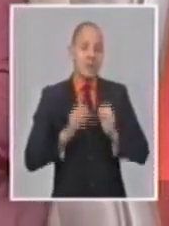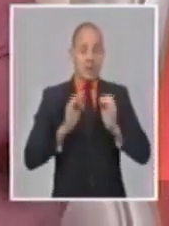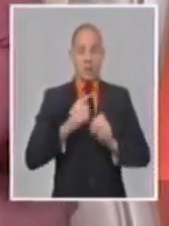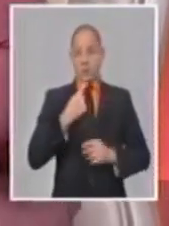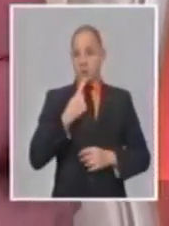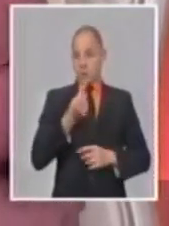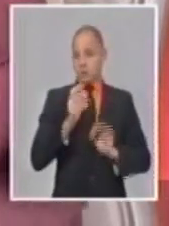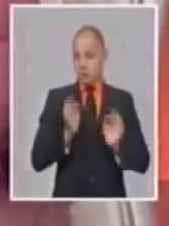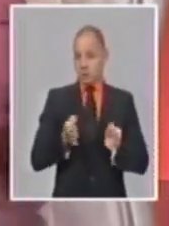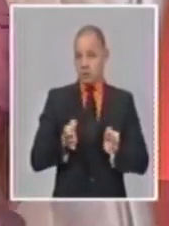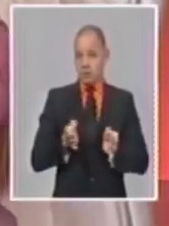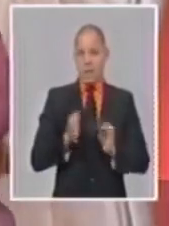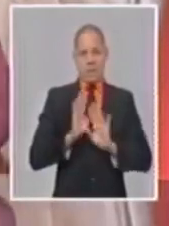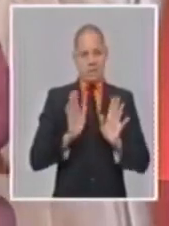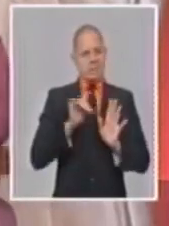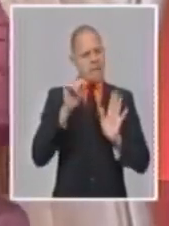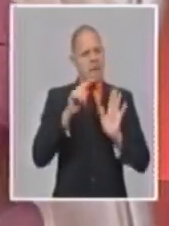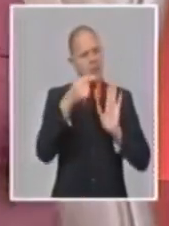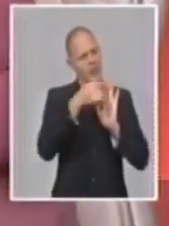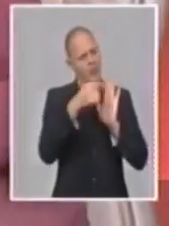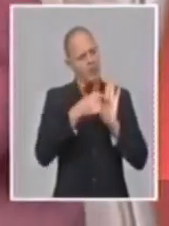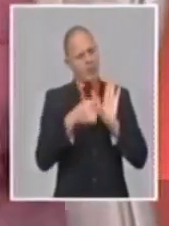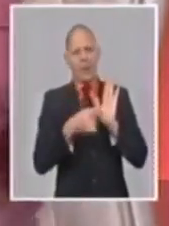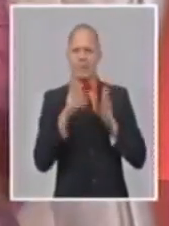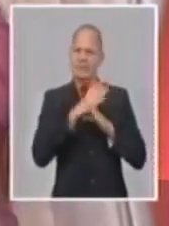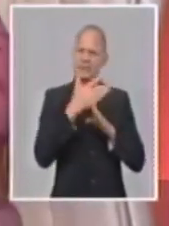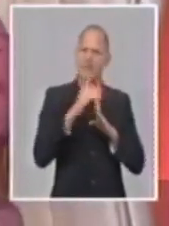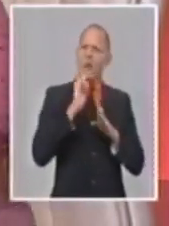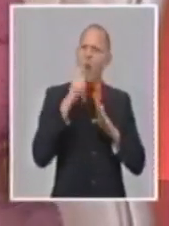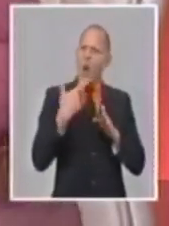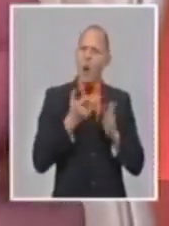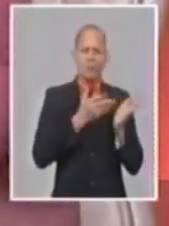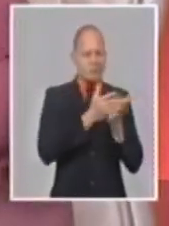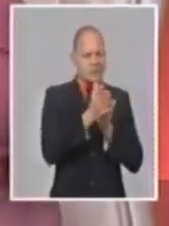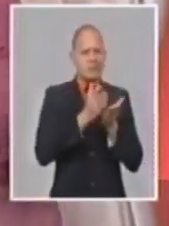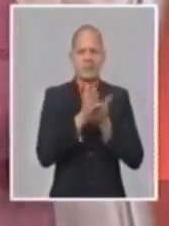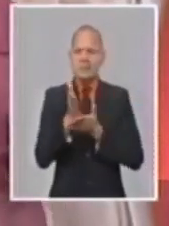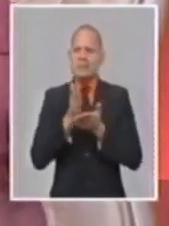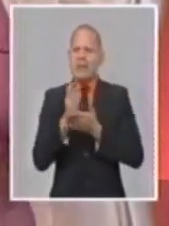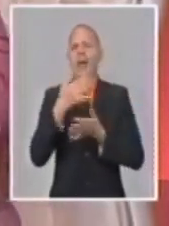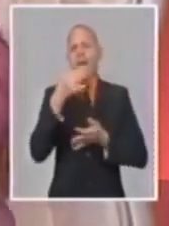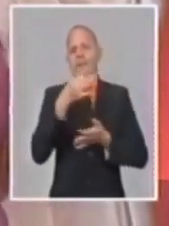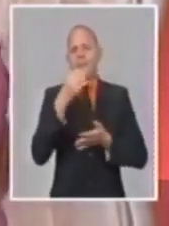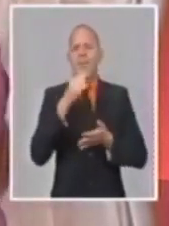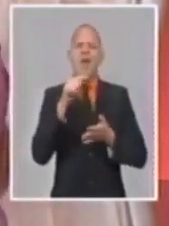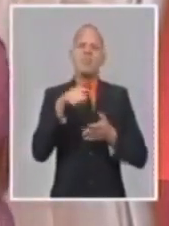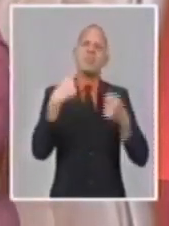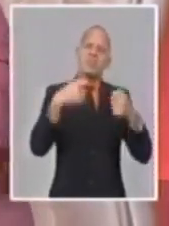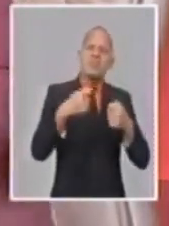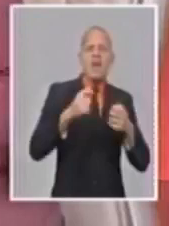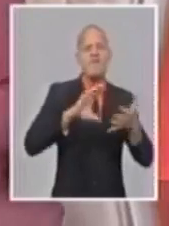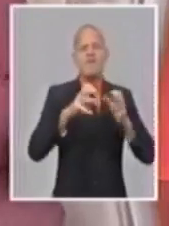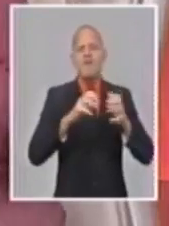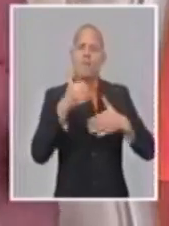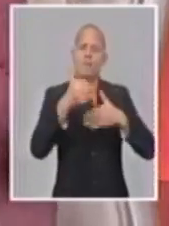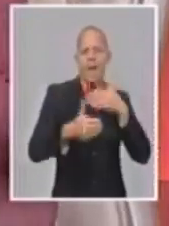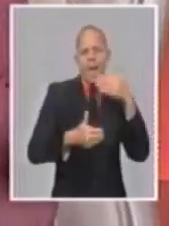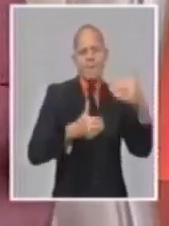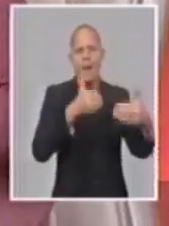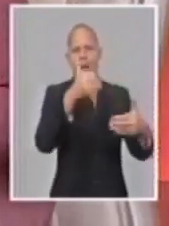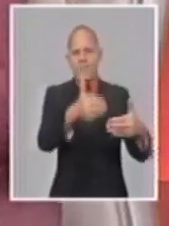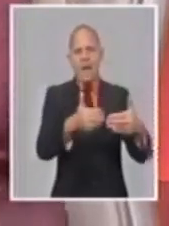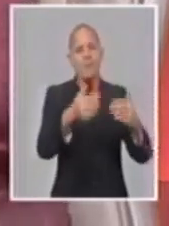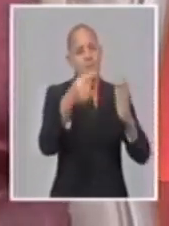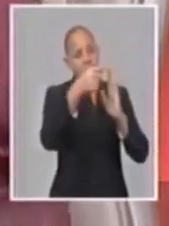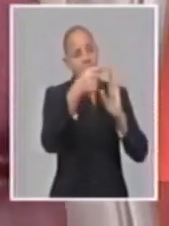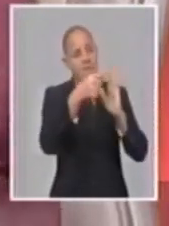ello, como yo siempre digo, un grupo de políticas, un grupo de lineamientos que vienen cumplimentándose a la